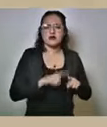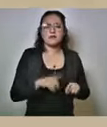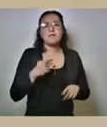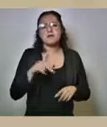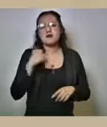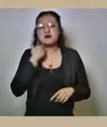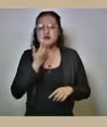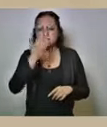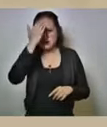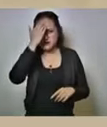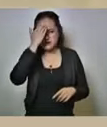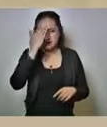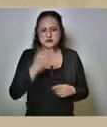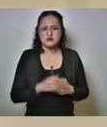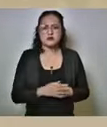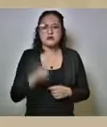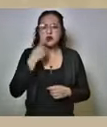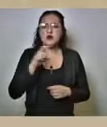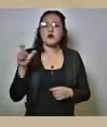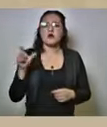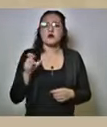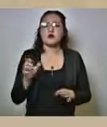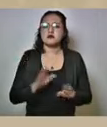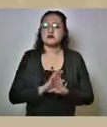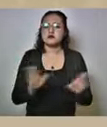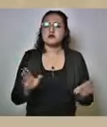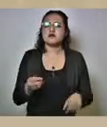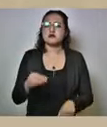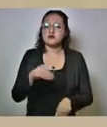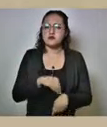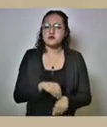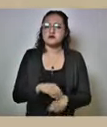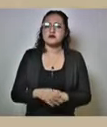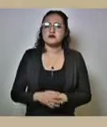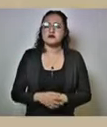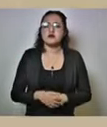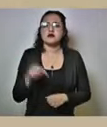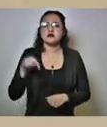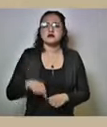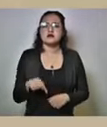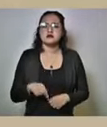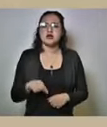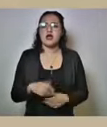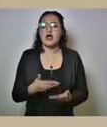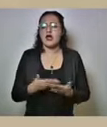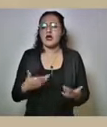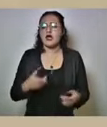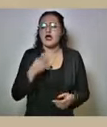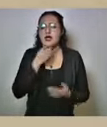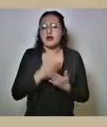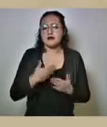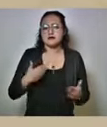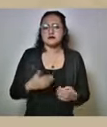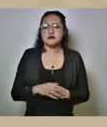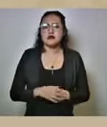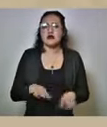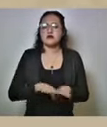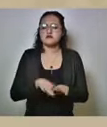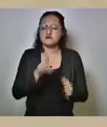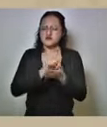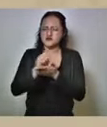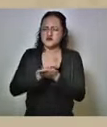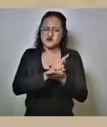conocer para cuándo se podría ya implementar estas medidas que nos estaban comentando ayer de sanitización